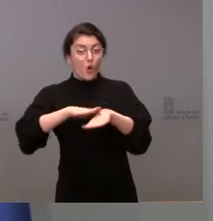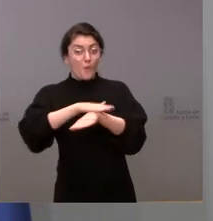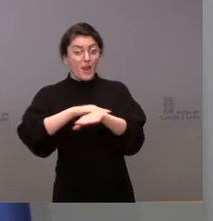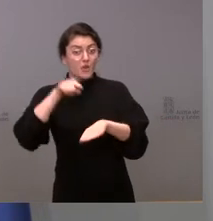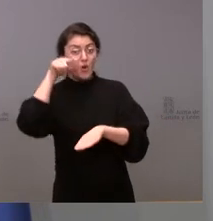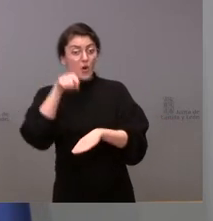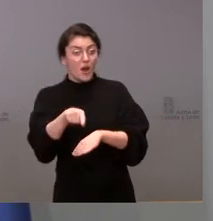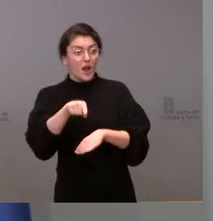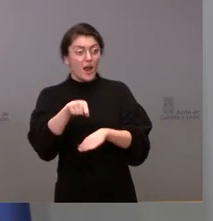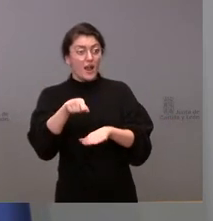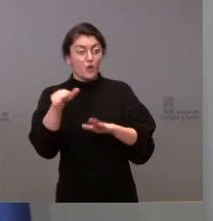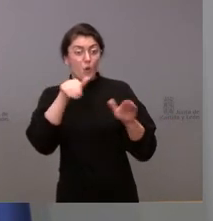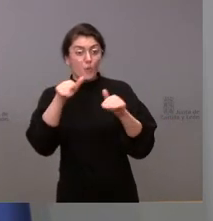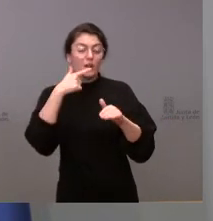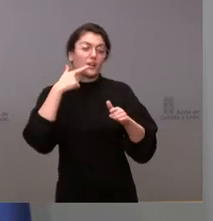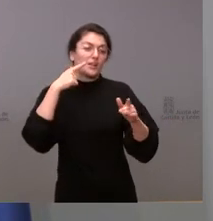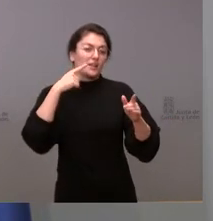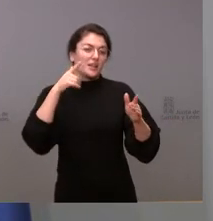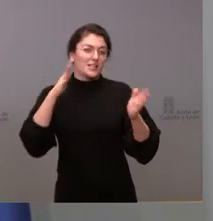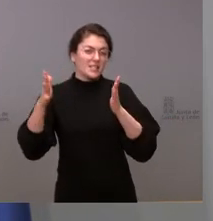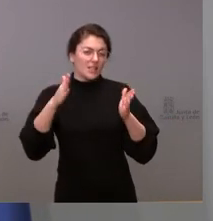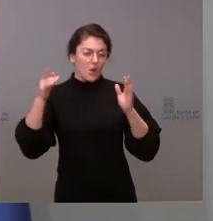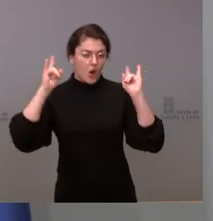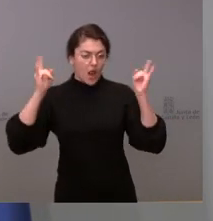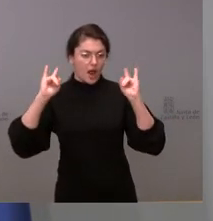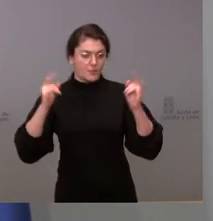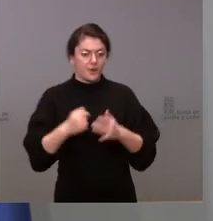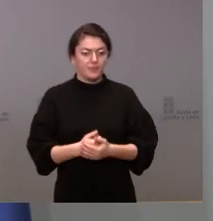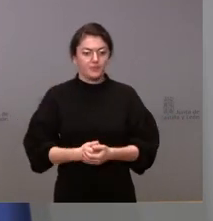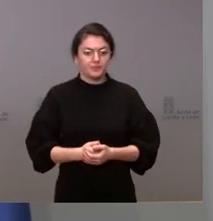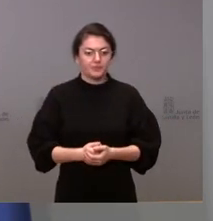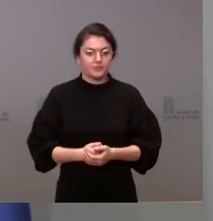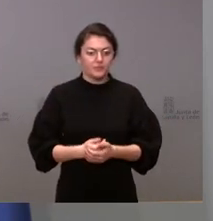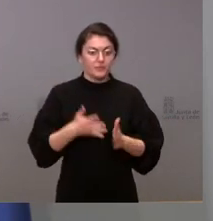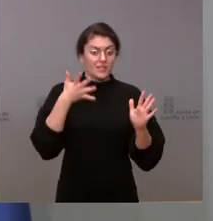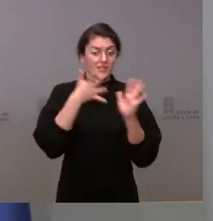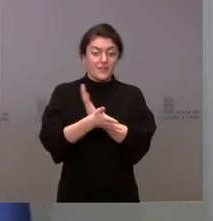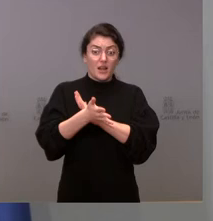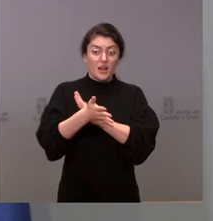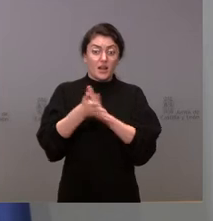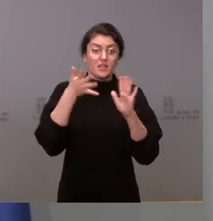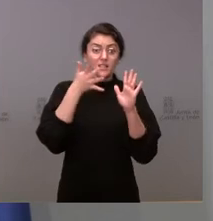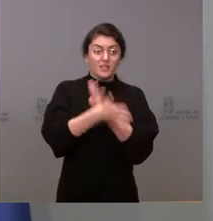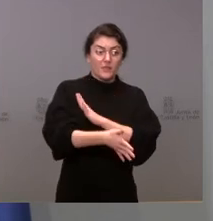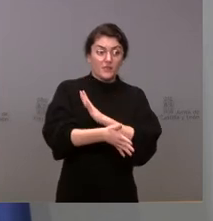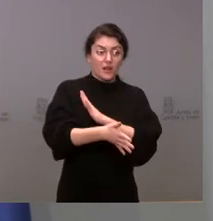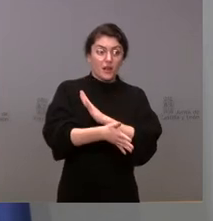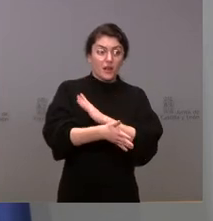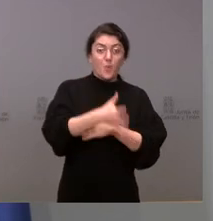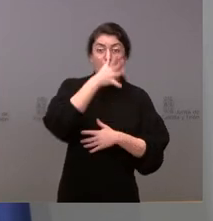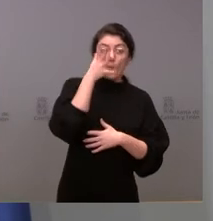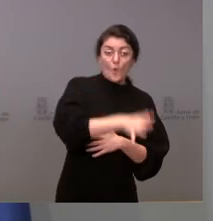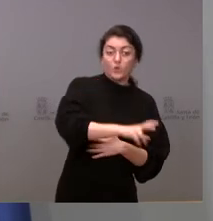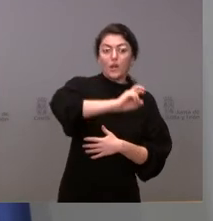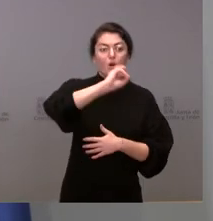decae todas las actuaciones posteriores. Tanto las que hubiera puesto en marcha el Gobierno de España, a través de la Policía Nacional, etc.,